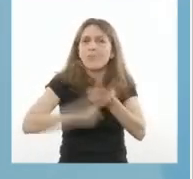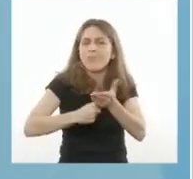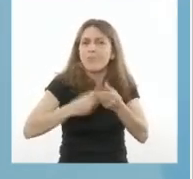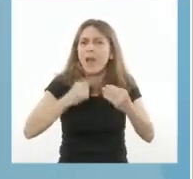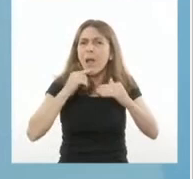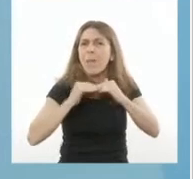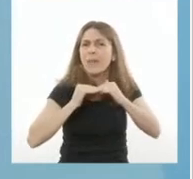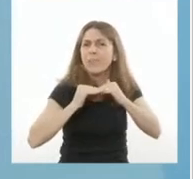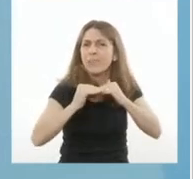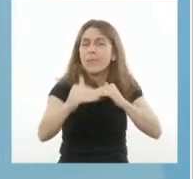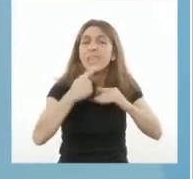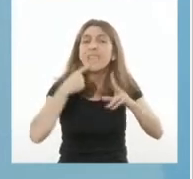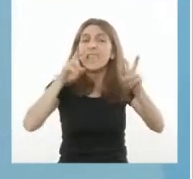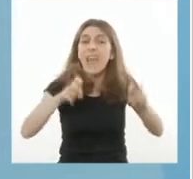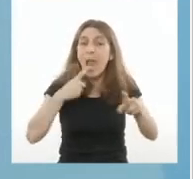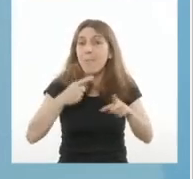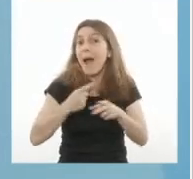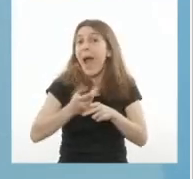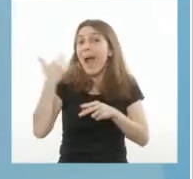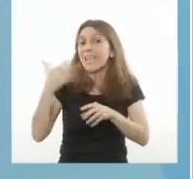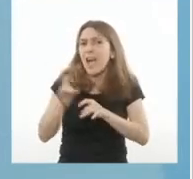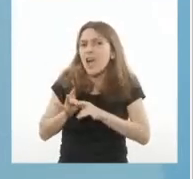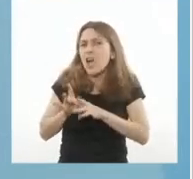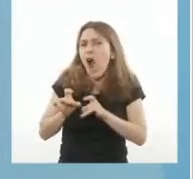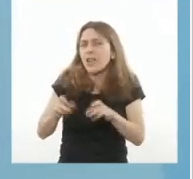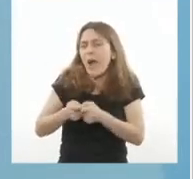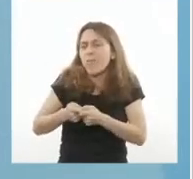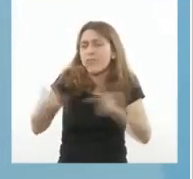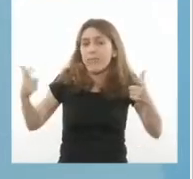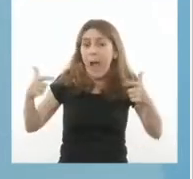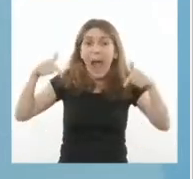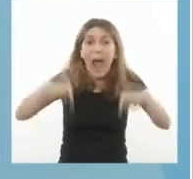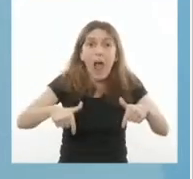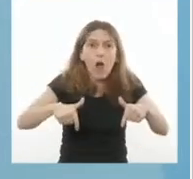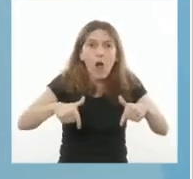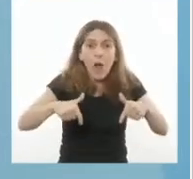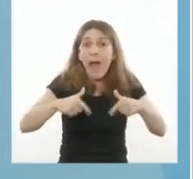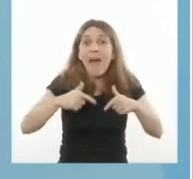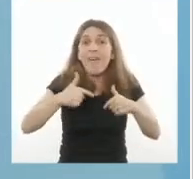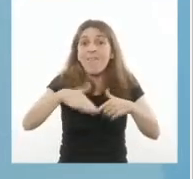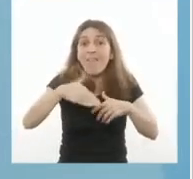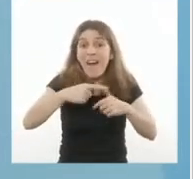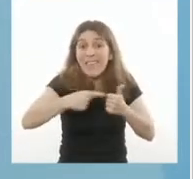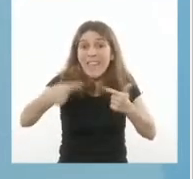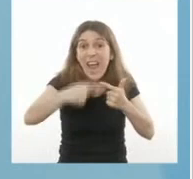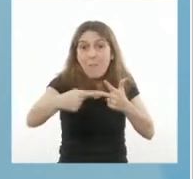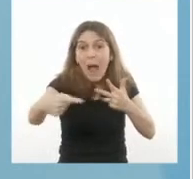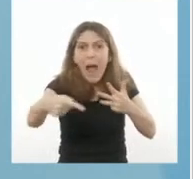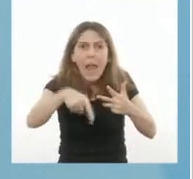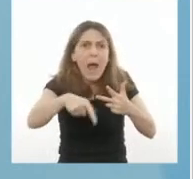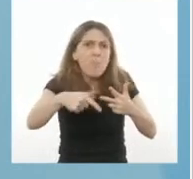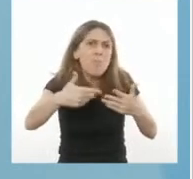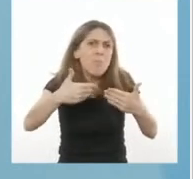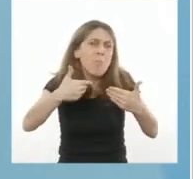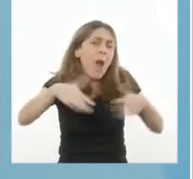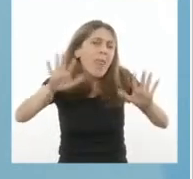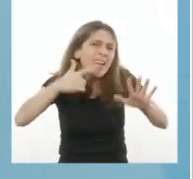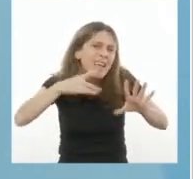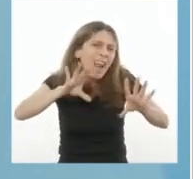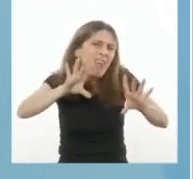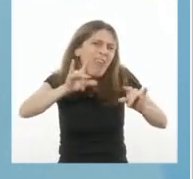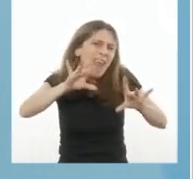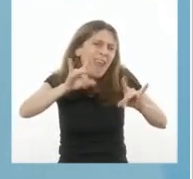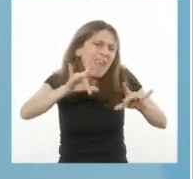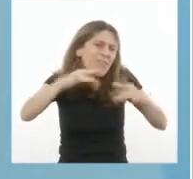Por los contagios que ya tuvimos y por los que hay actualmente, las próximas semanas pueden llegar a ser muy duras en la